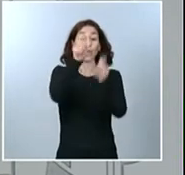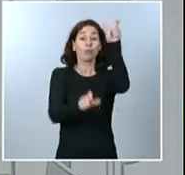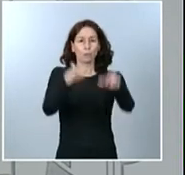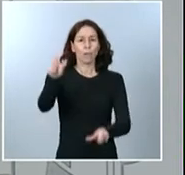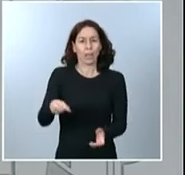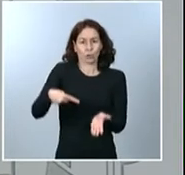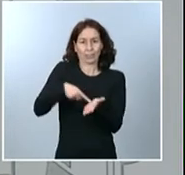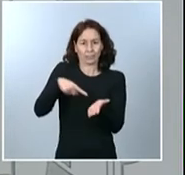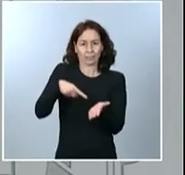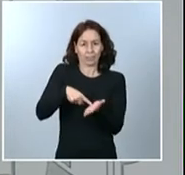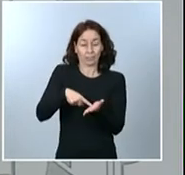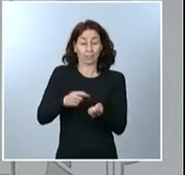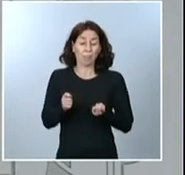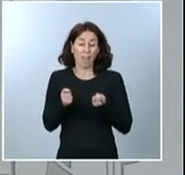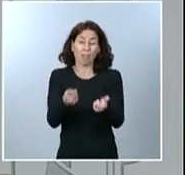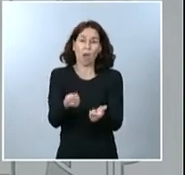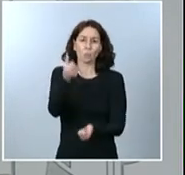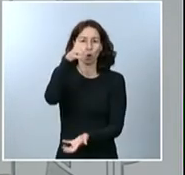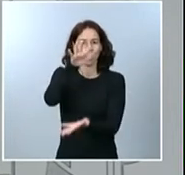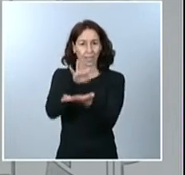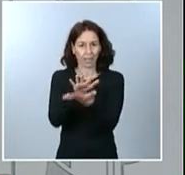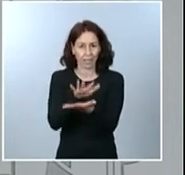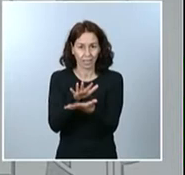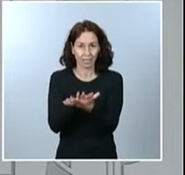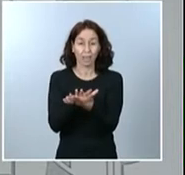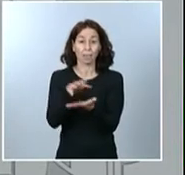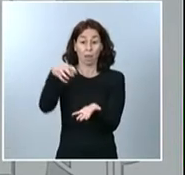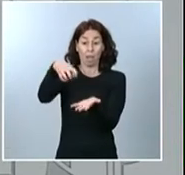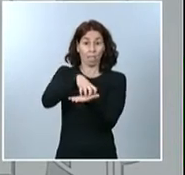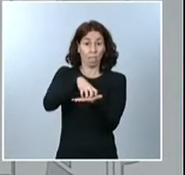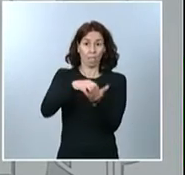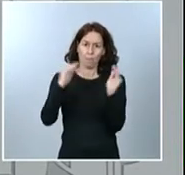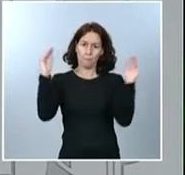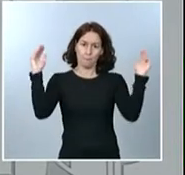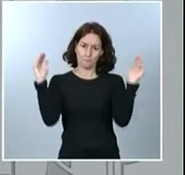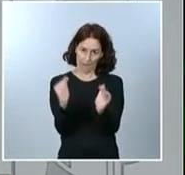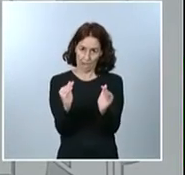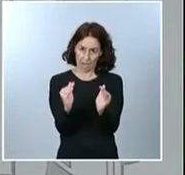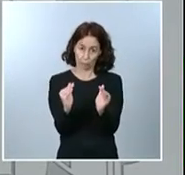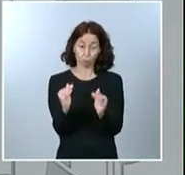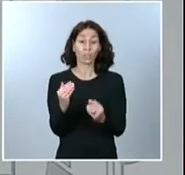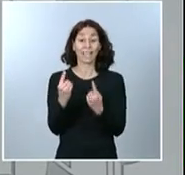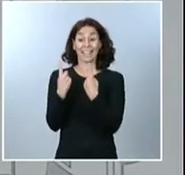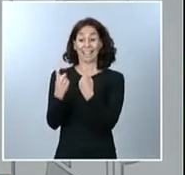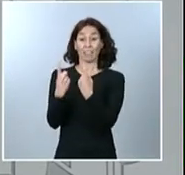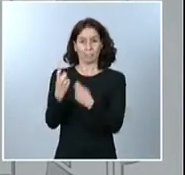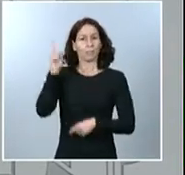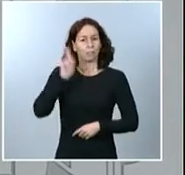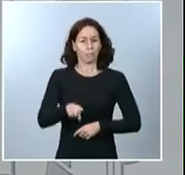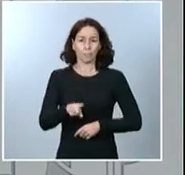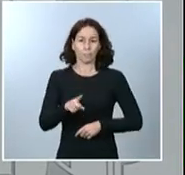horizonte de tranquilidad, de sosiego, de certidumbre a su día a día. Lo necesitan también los actores económicos para dar un horizonte de